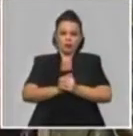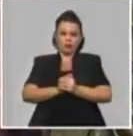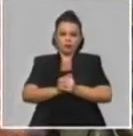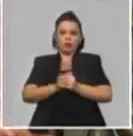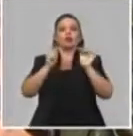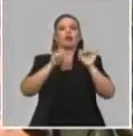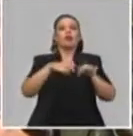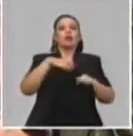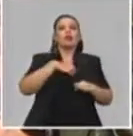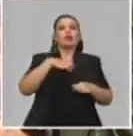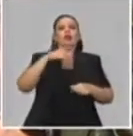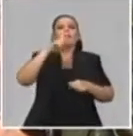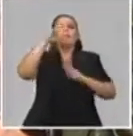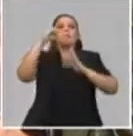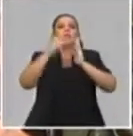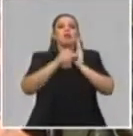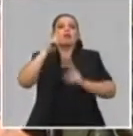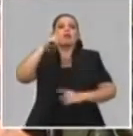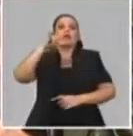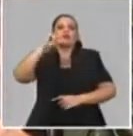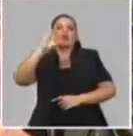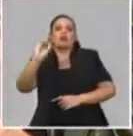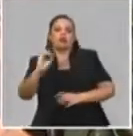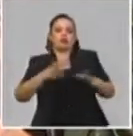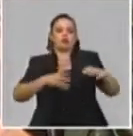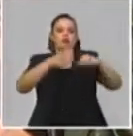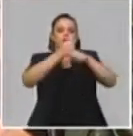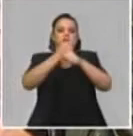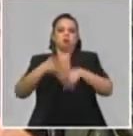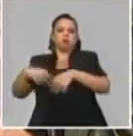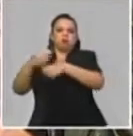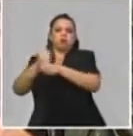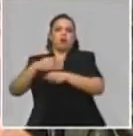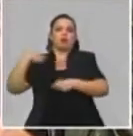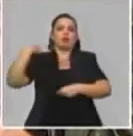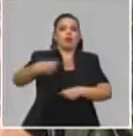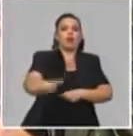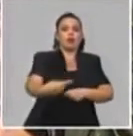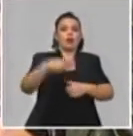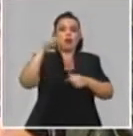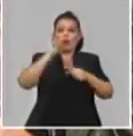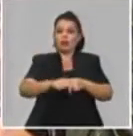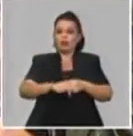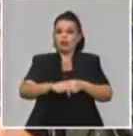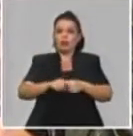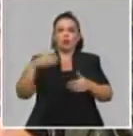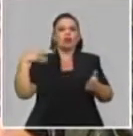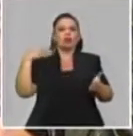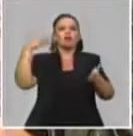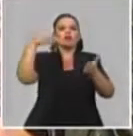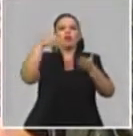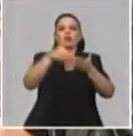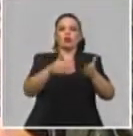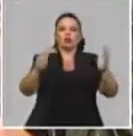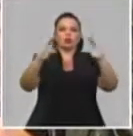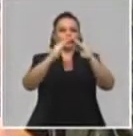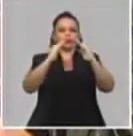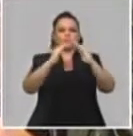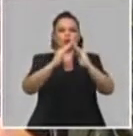.160 diarios. El servicio aquí es exclusivamente a domicilio. Aquí no hay entrada presencial como en 15.42.